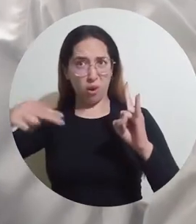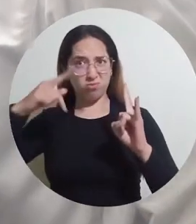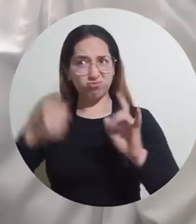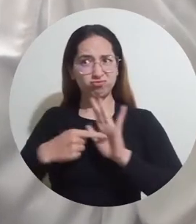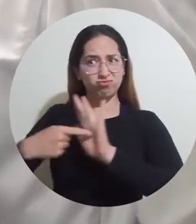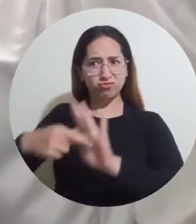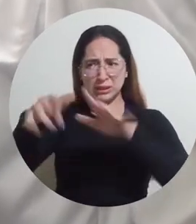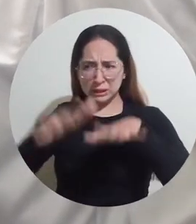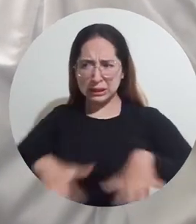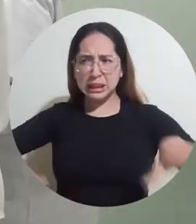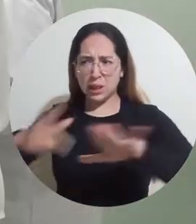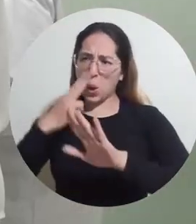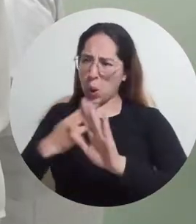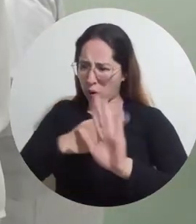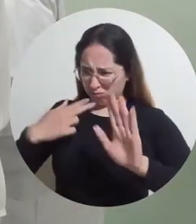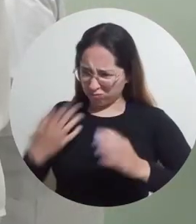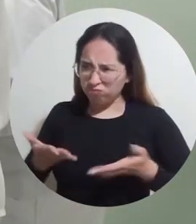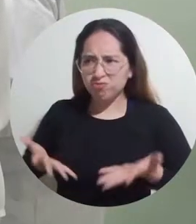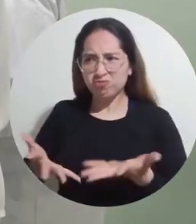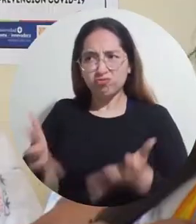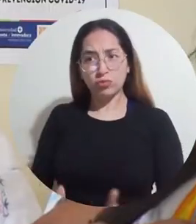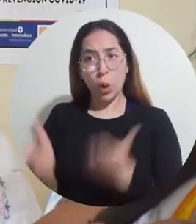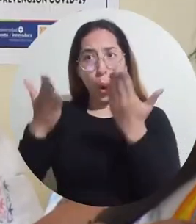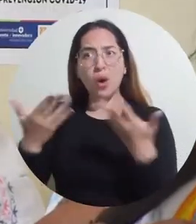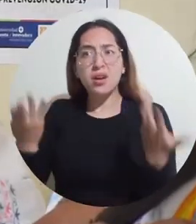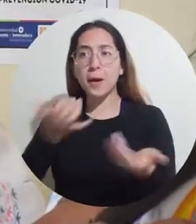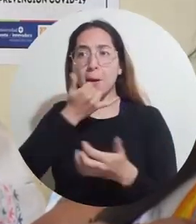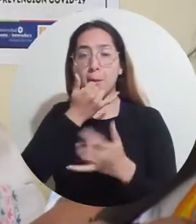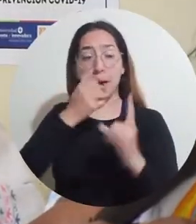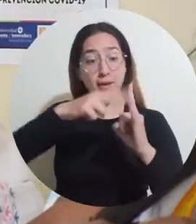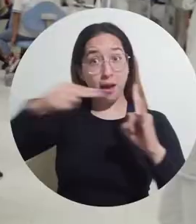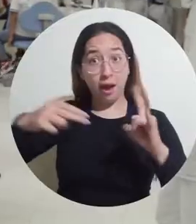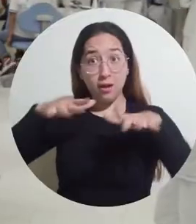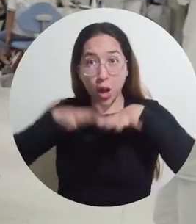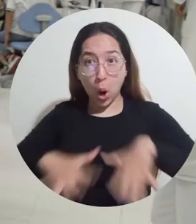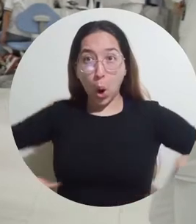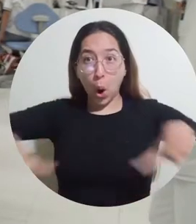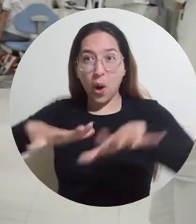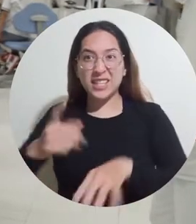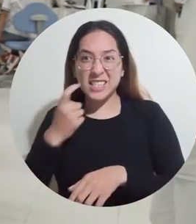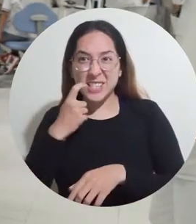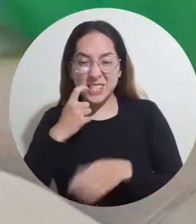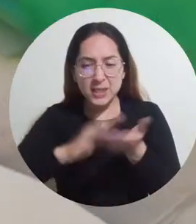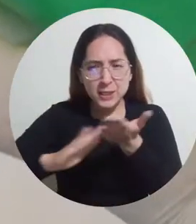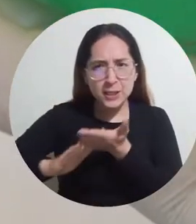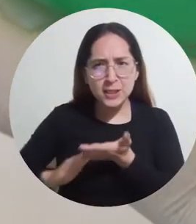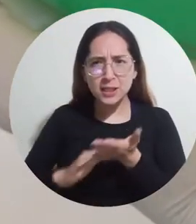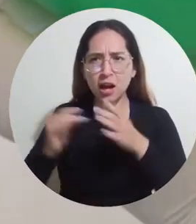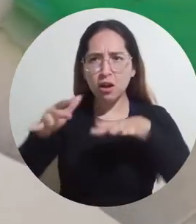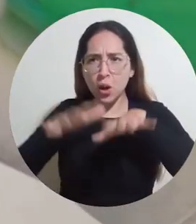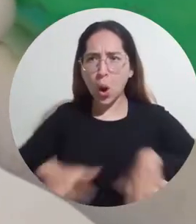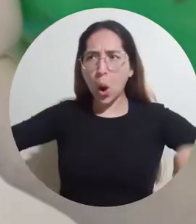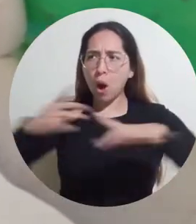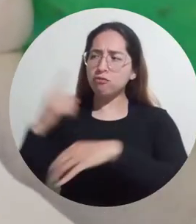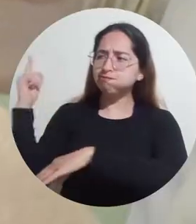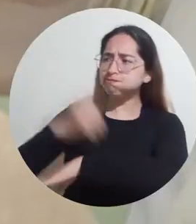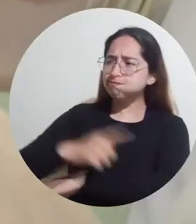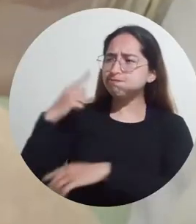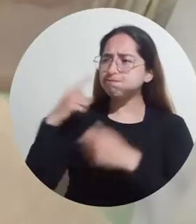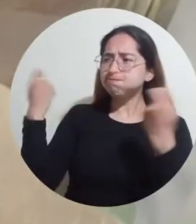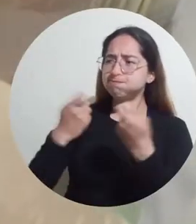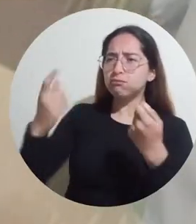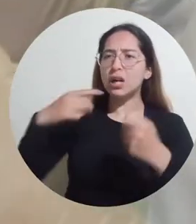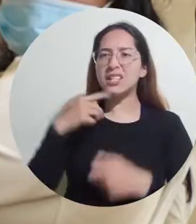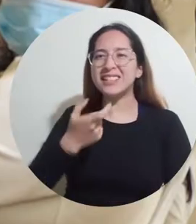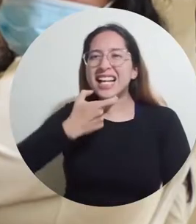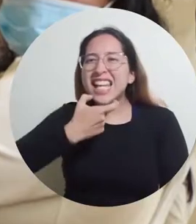Como una universidad comprometida con el territorio, la Universidad del Magdalena llevó a cabo en su clínica odontológica una jornada de instalación